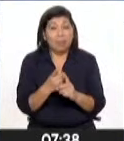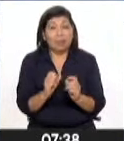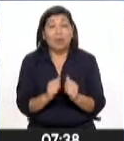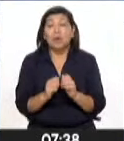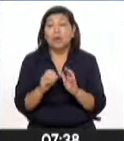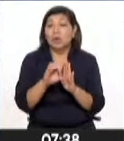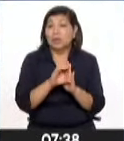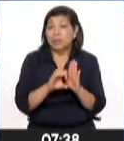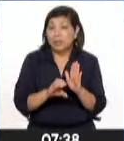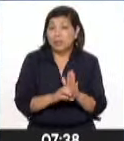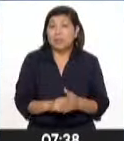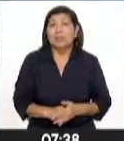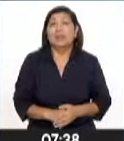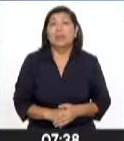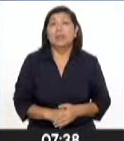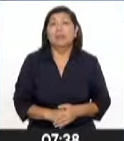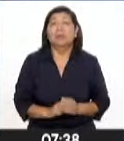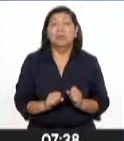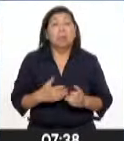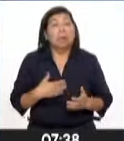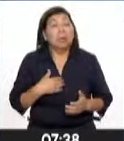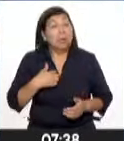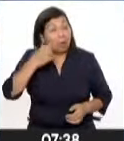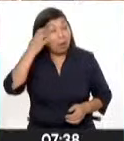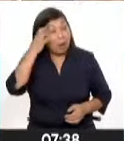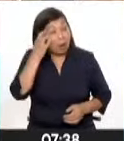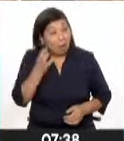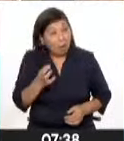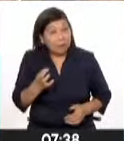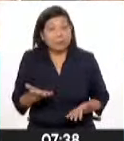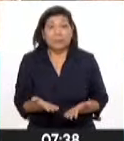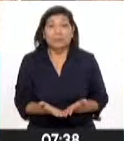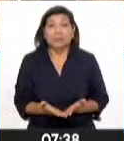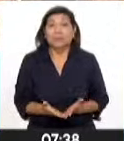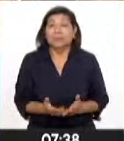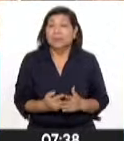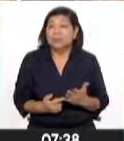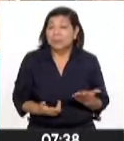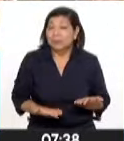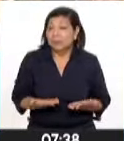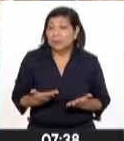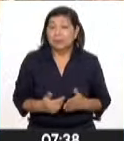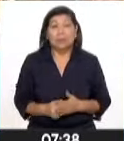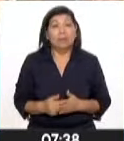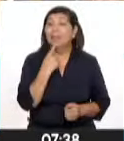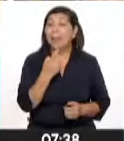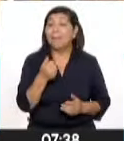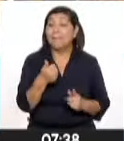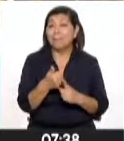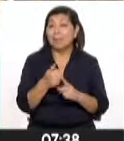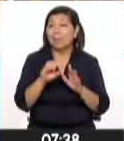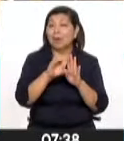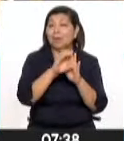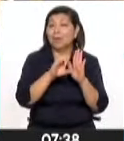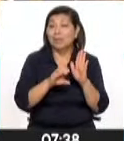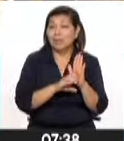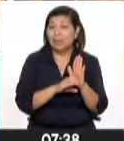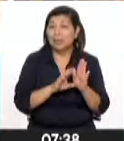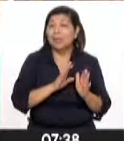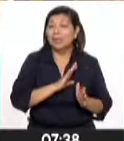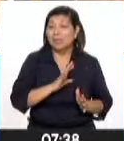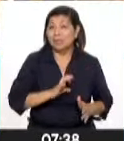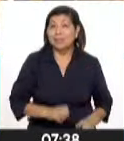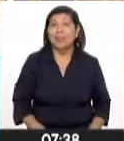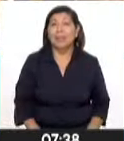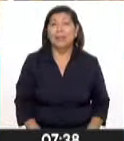constitucionales y por eso yo creo que simplemente las Fuerzas Armadas es cuanto a la institución política del Estado.